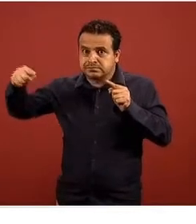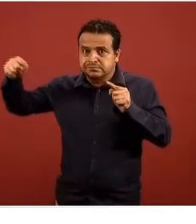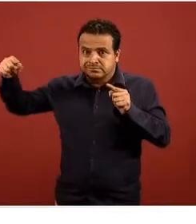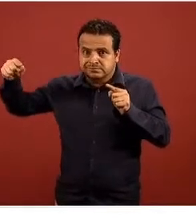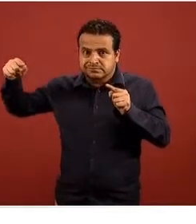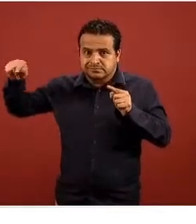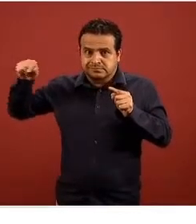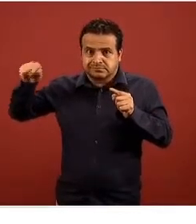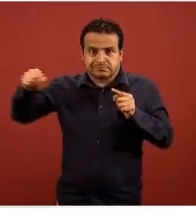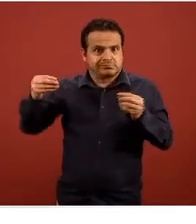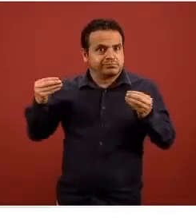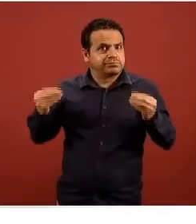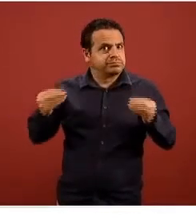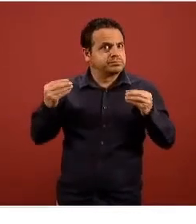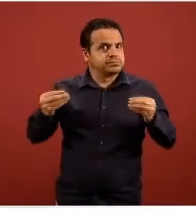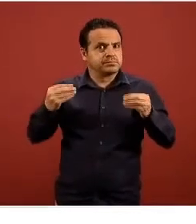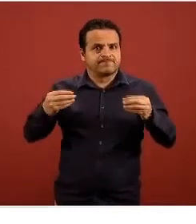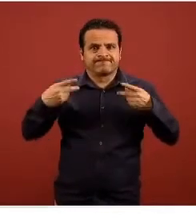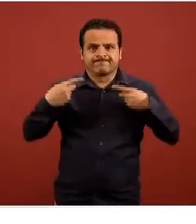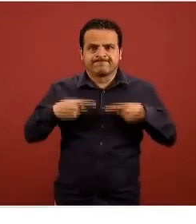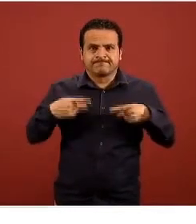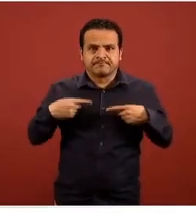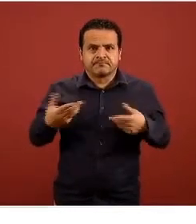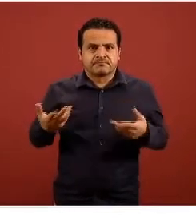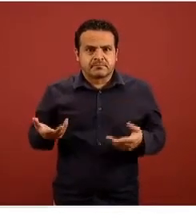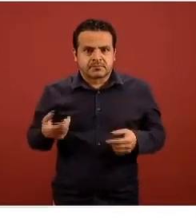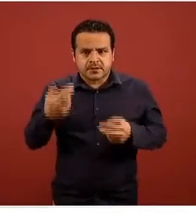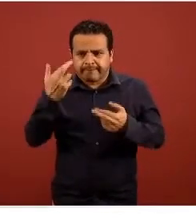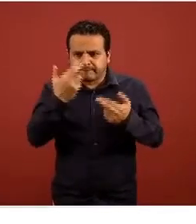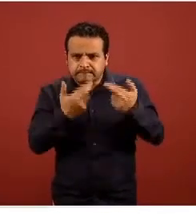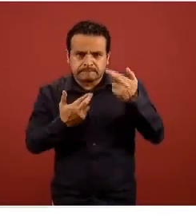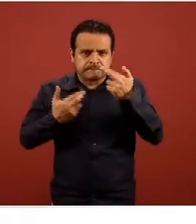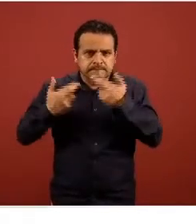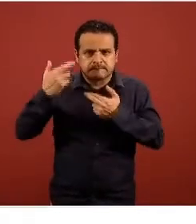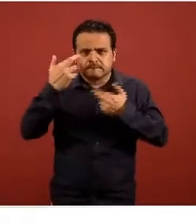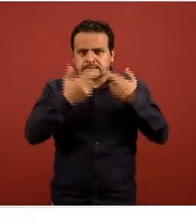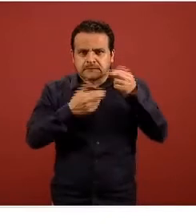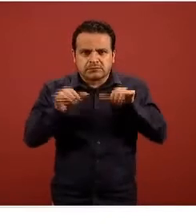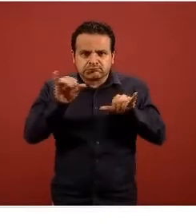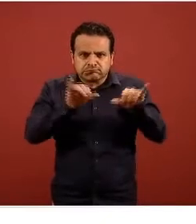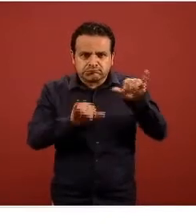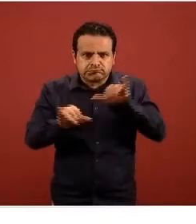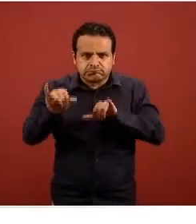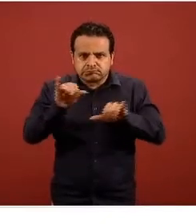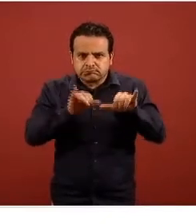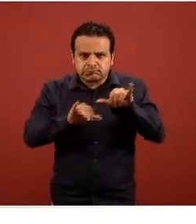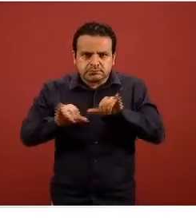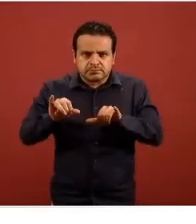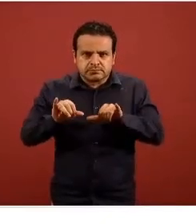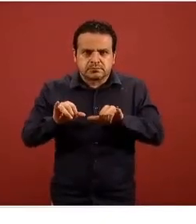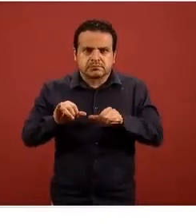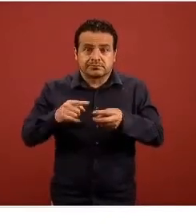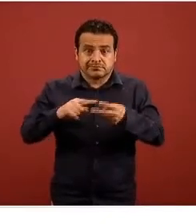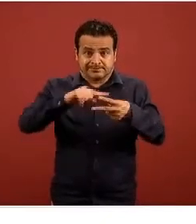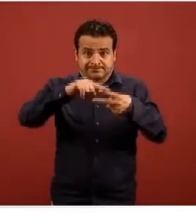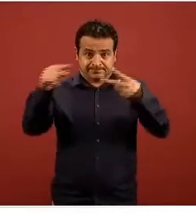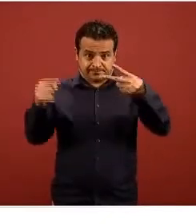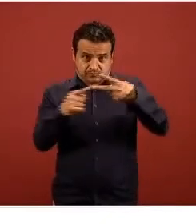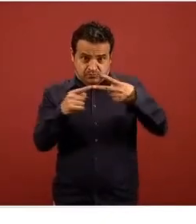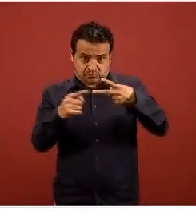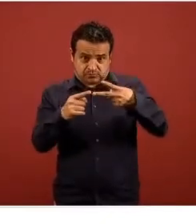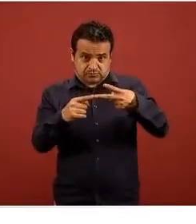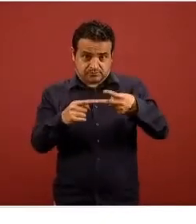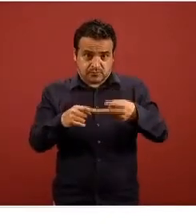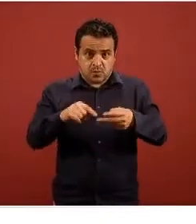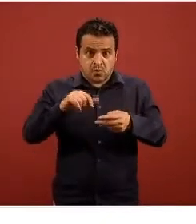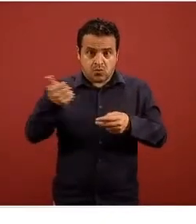concentra prácticamente pues a la gran totalidad de personas que han sido estudiadas en México luego tenemos una curva de color